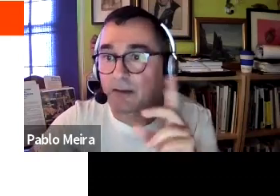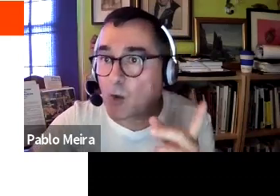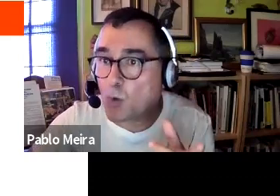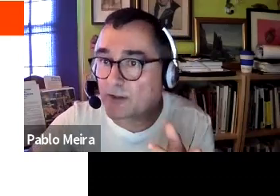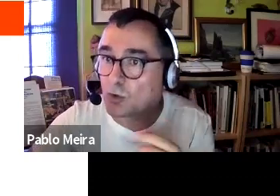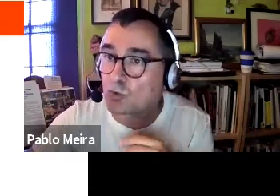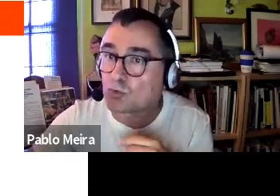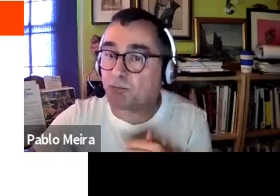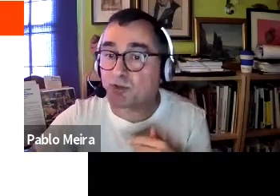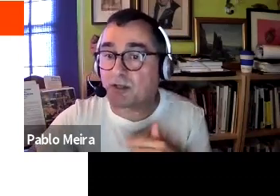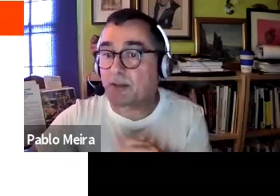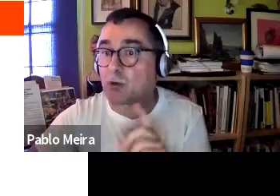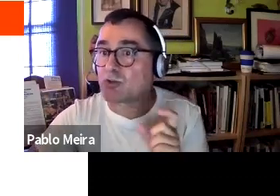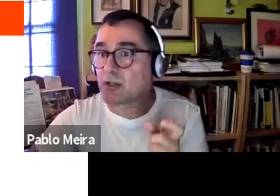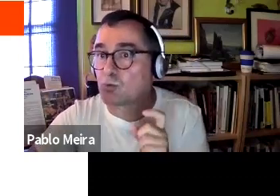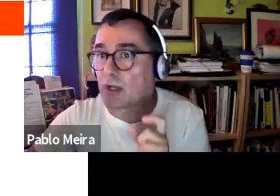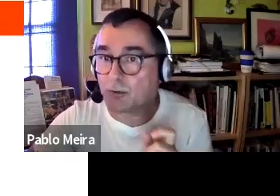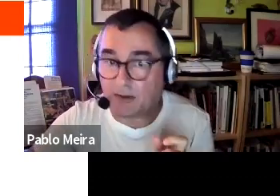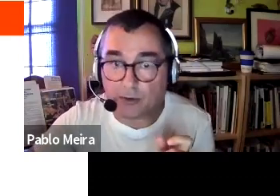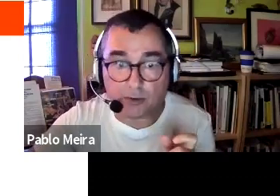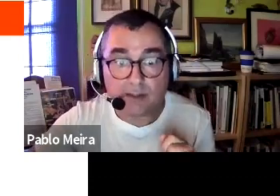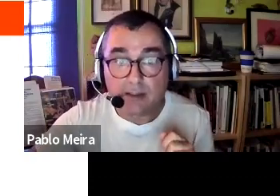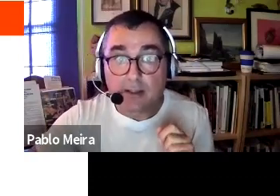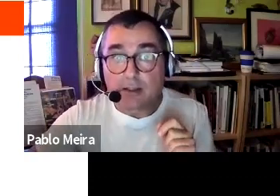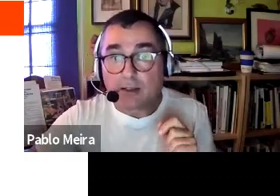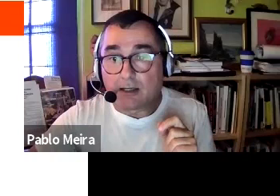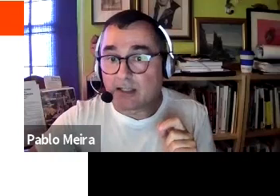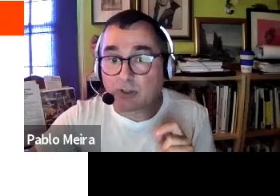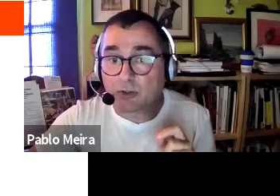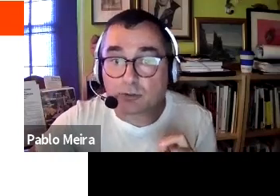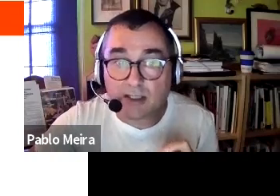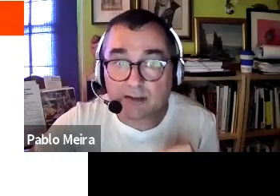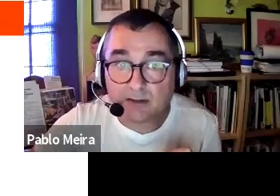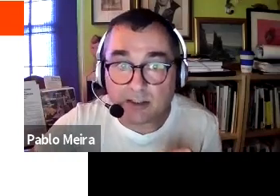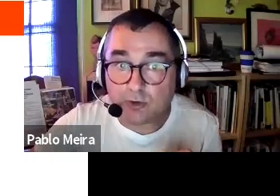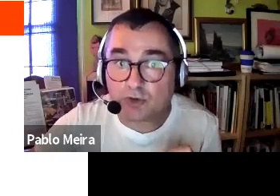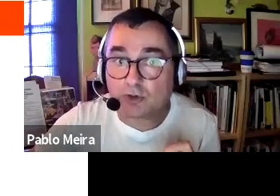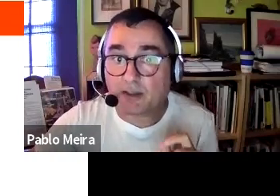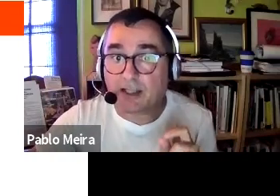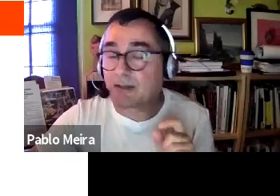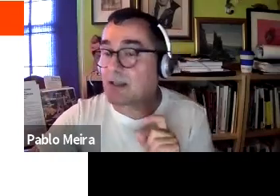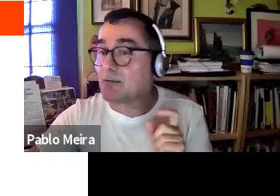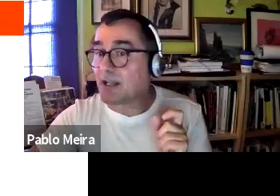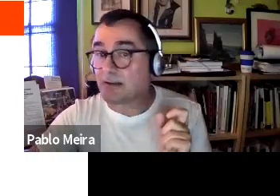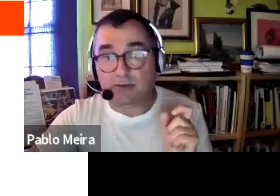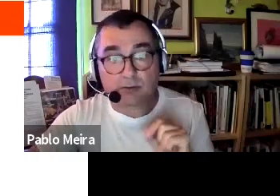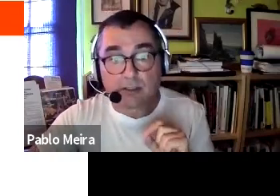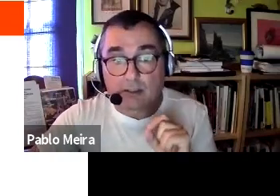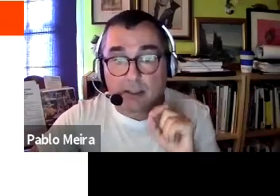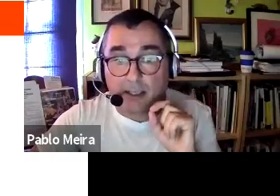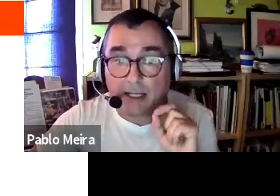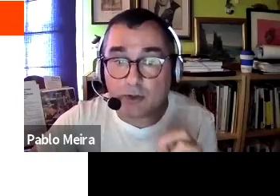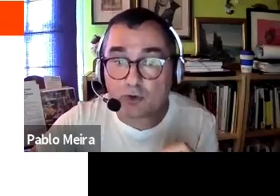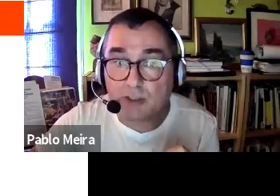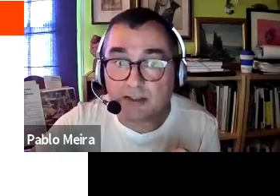y establecen cuatro rutas posibles para conseguir un grado y medio. Las cuatro rutas tienen dos hitos prácticamente equivalentes.